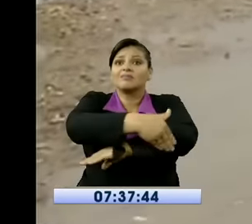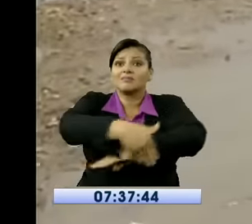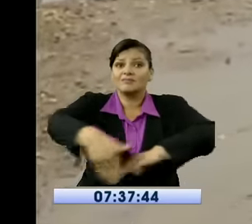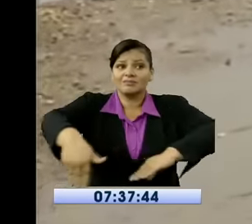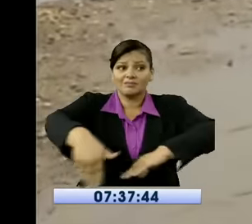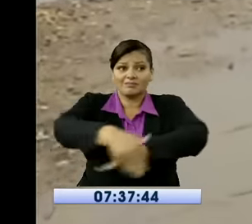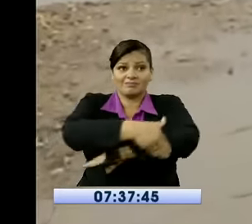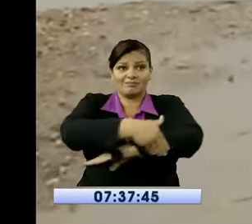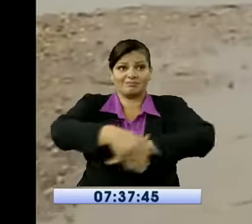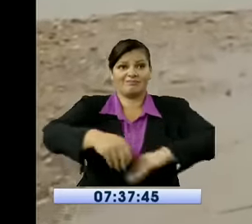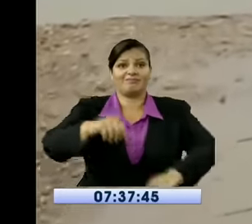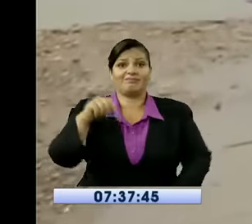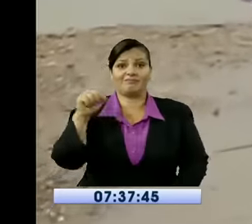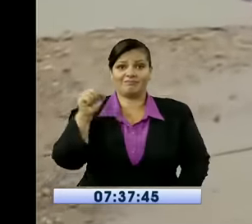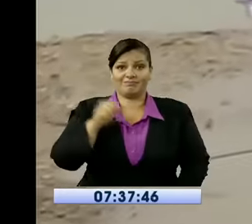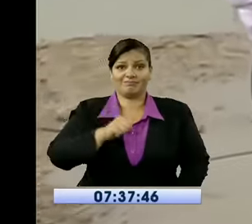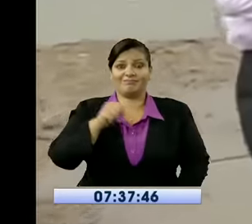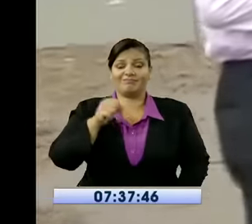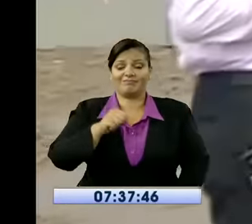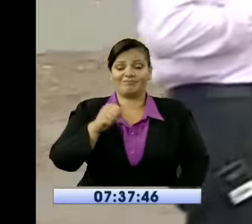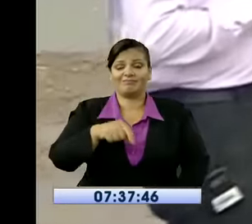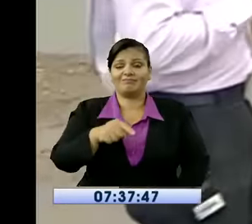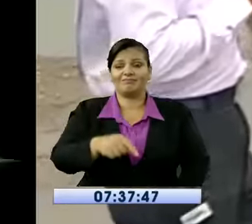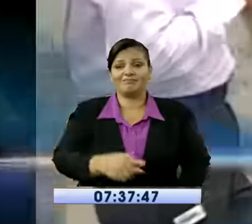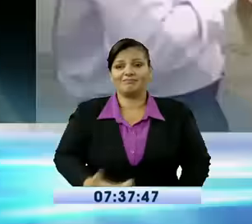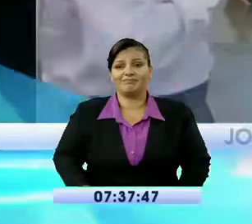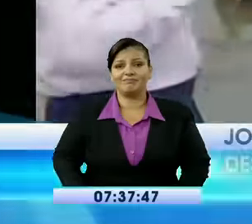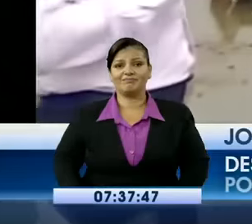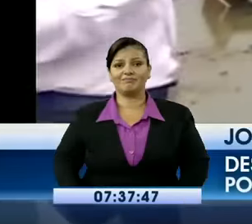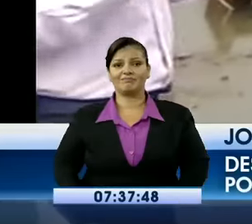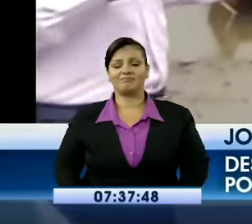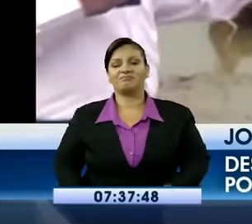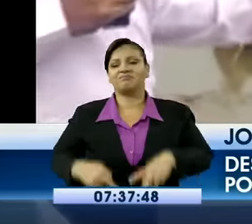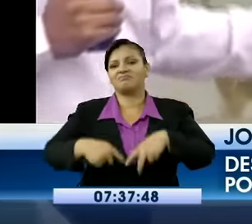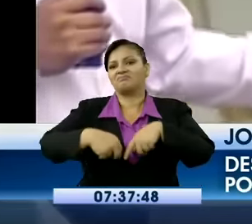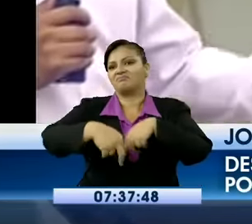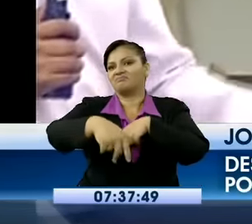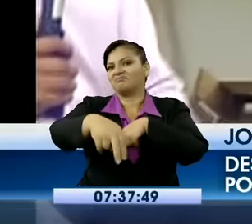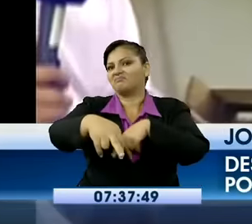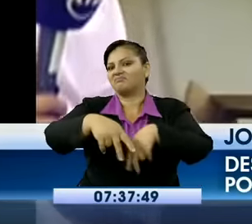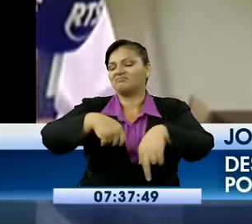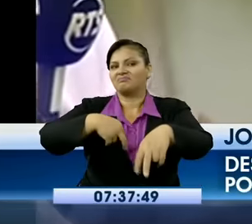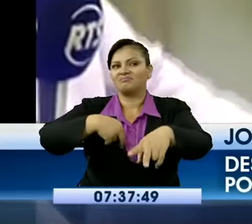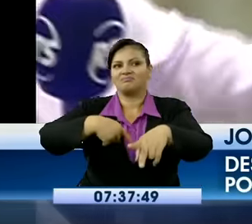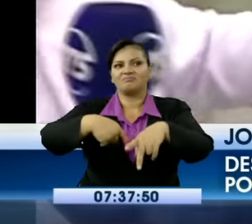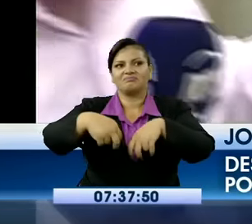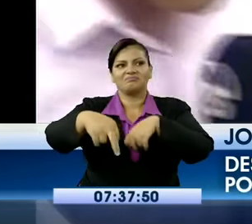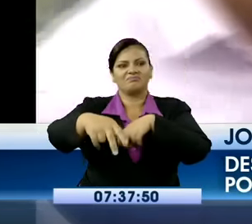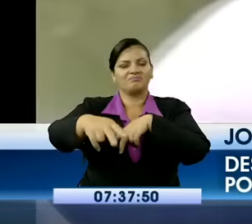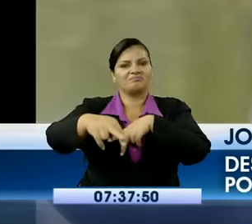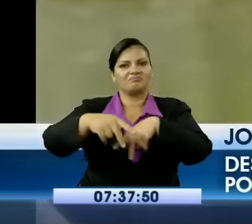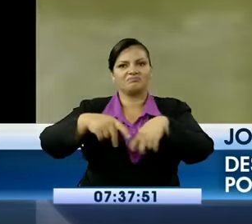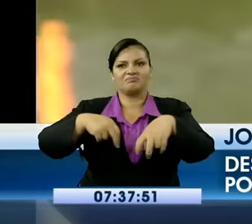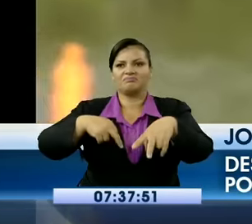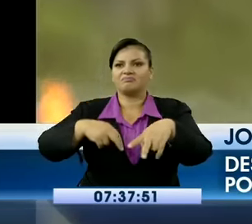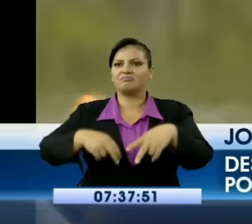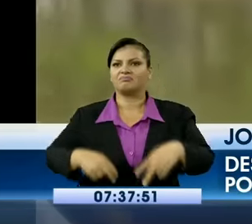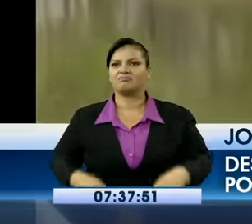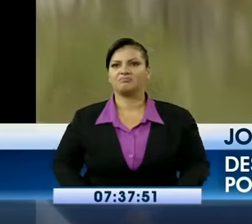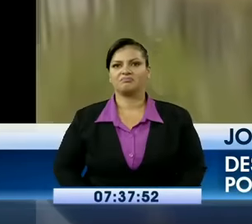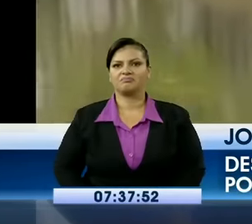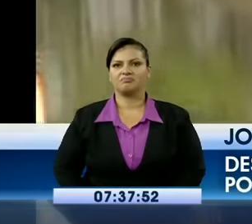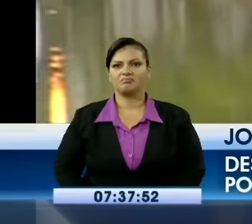a través de las cuales la población de este sector circula diariamente, tanto para ingresar como para salir, en fin.